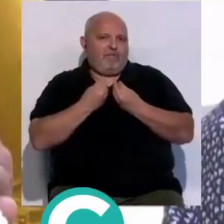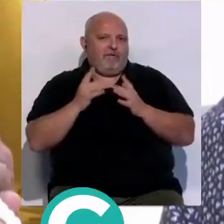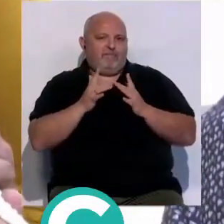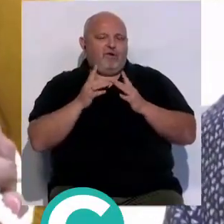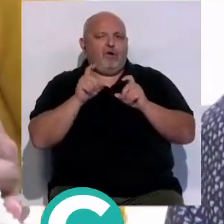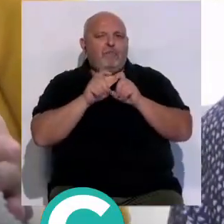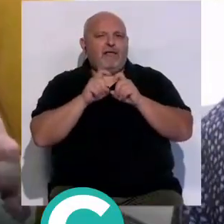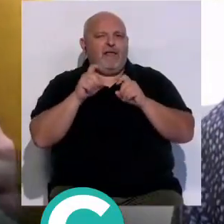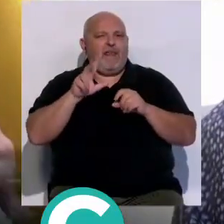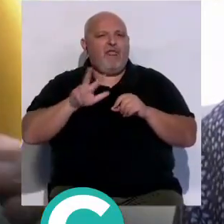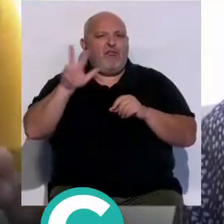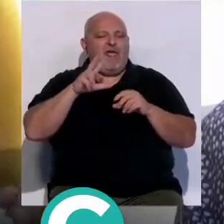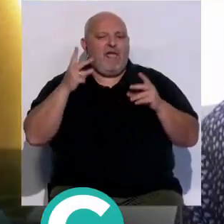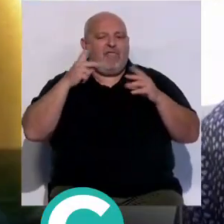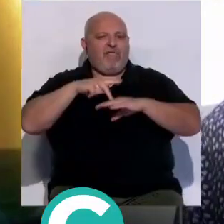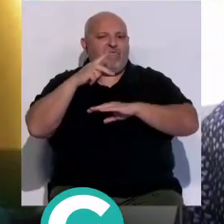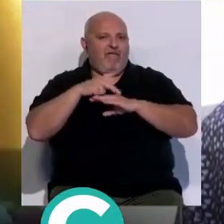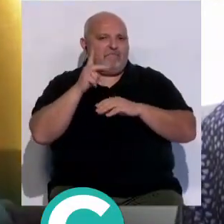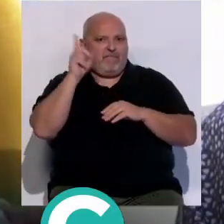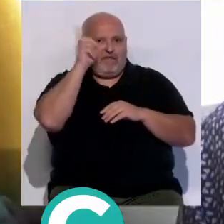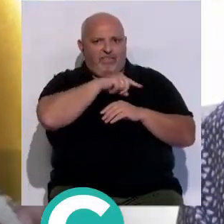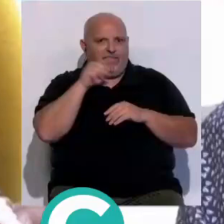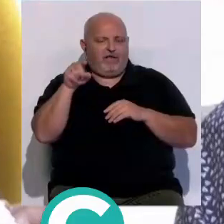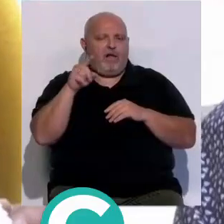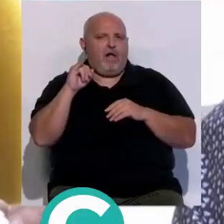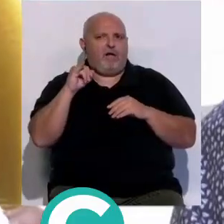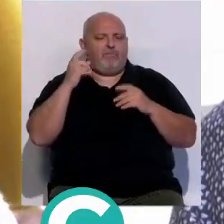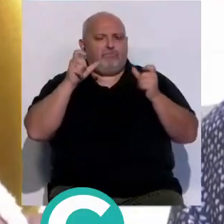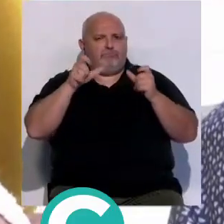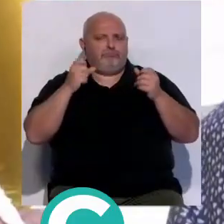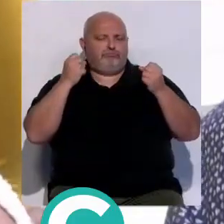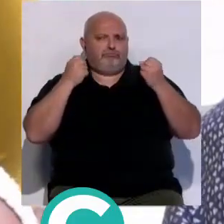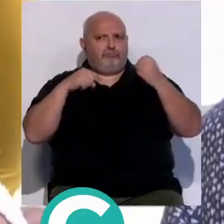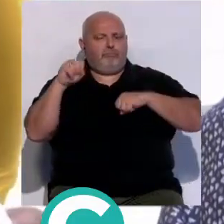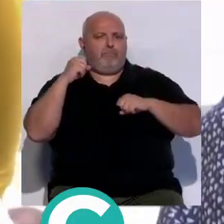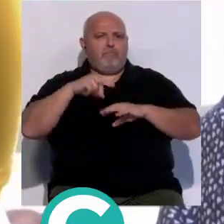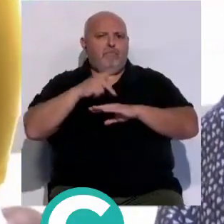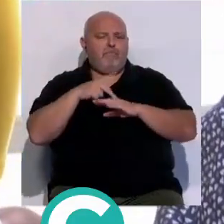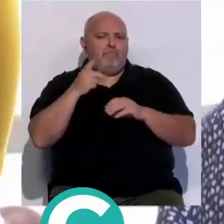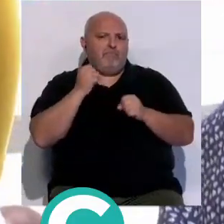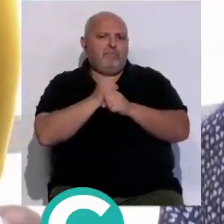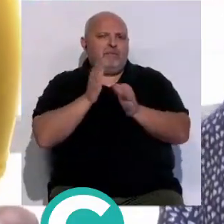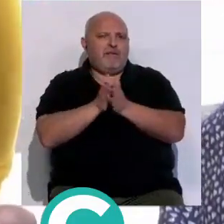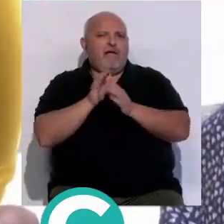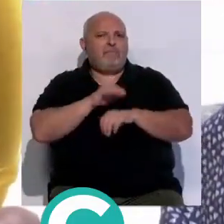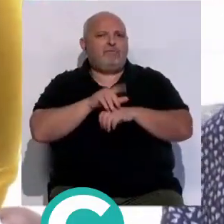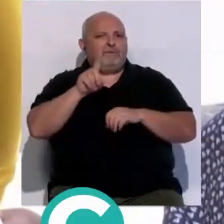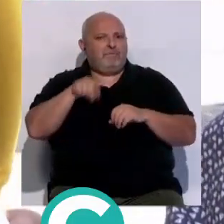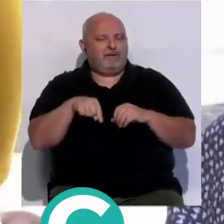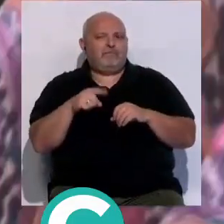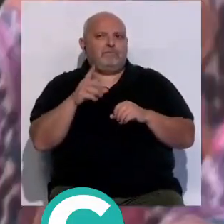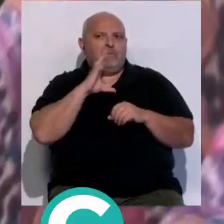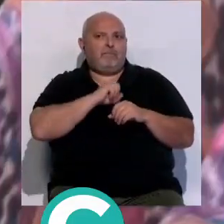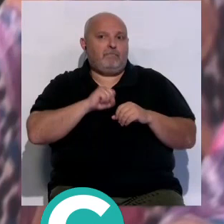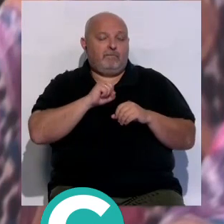compañía nacional de danza en Madrid y la verdad es que teniendo una cantera de bailarines que aparte de ser compañeros de trabajo son amigos también tan